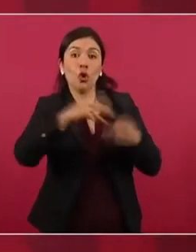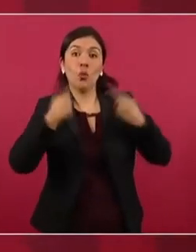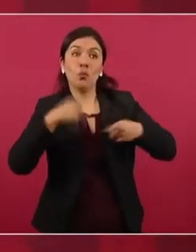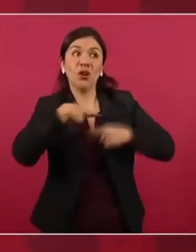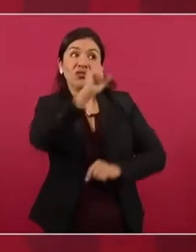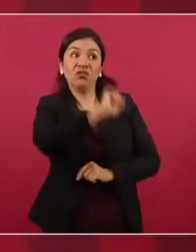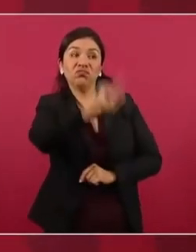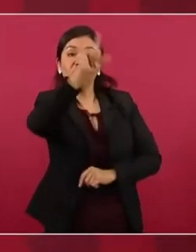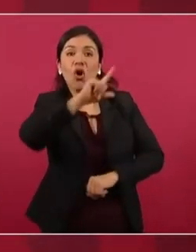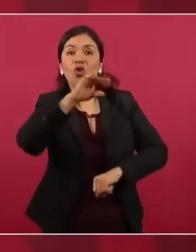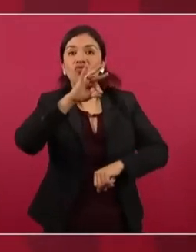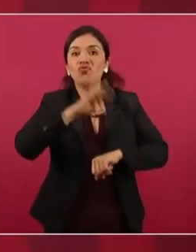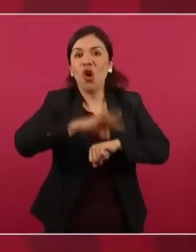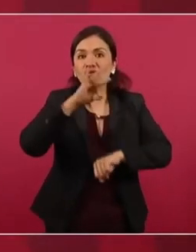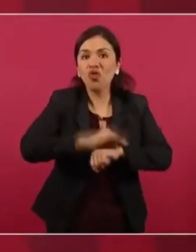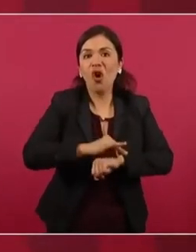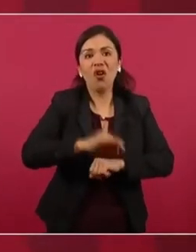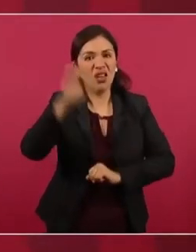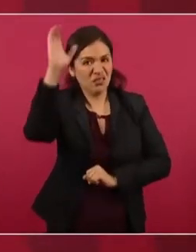científico,